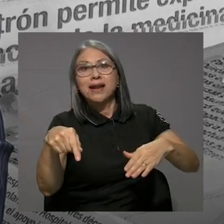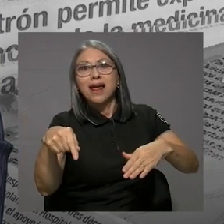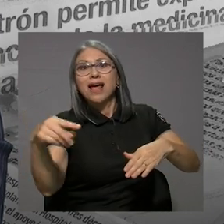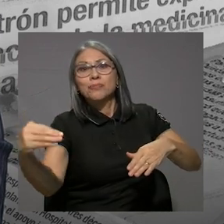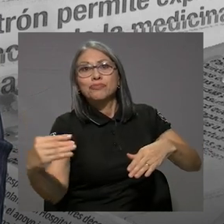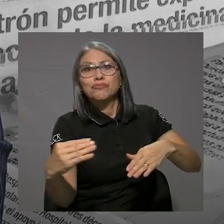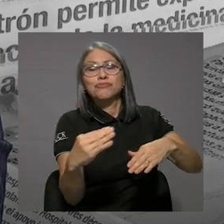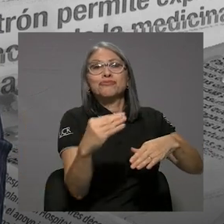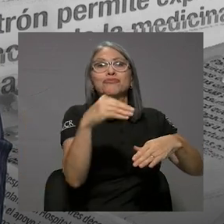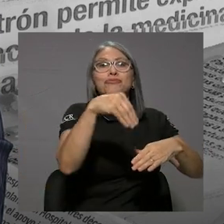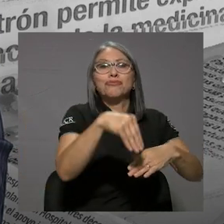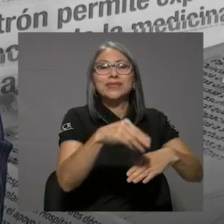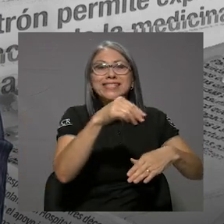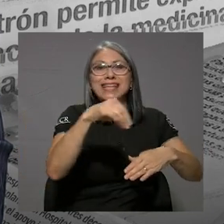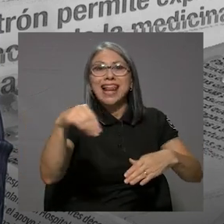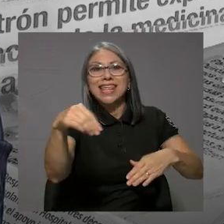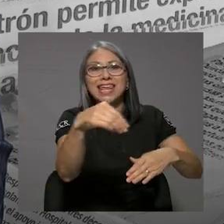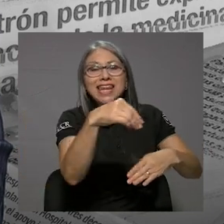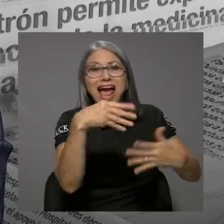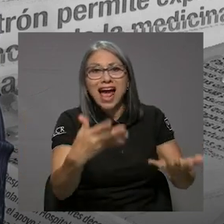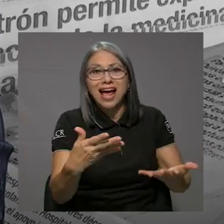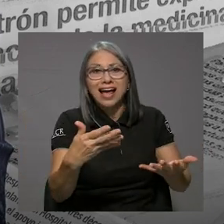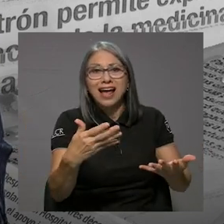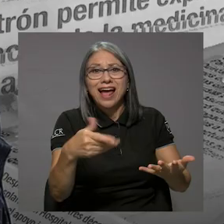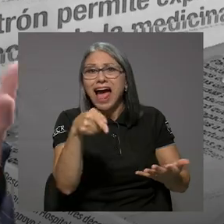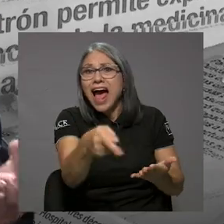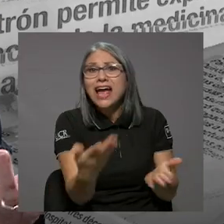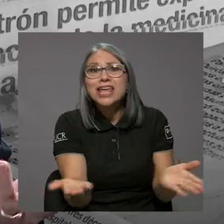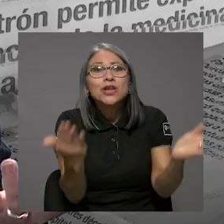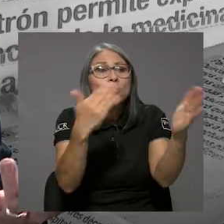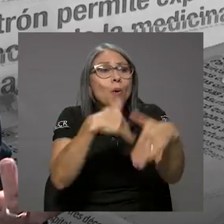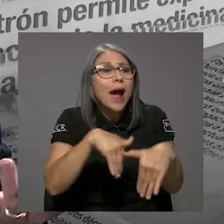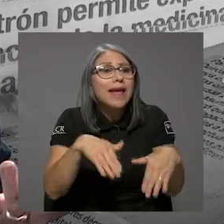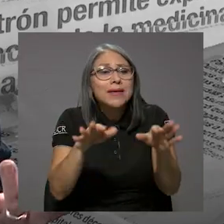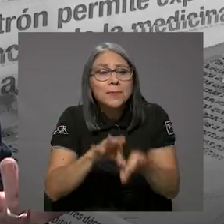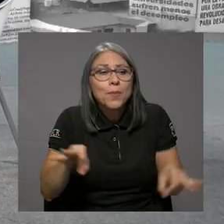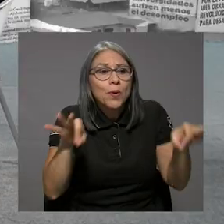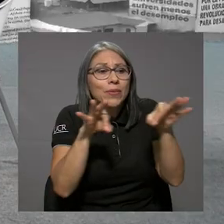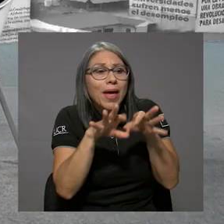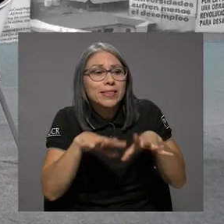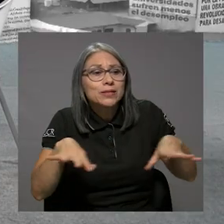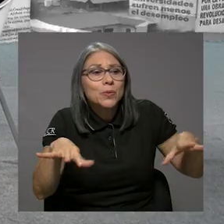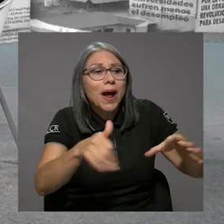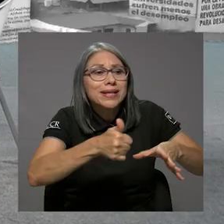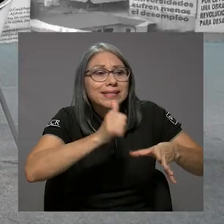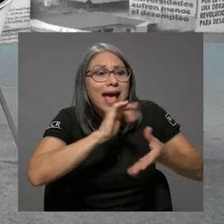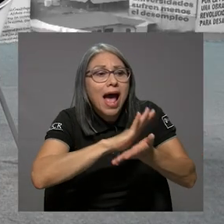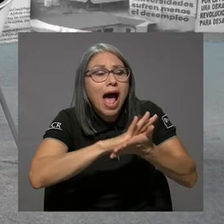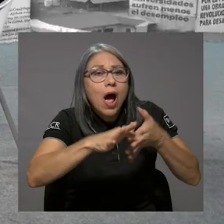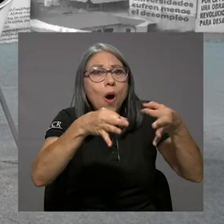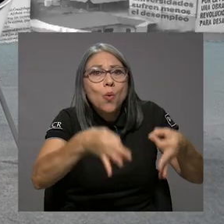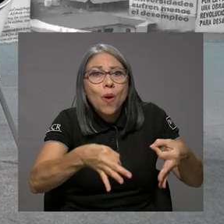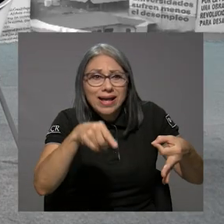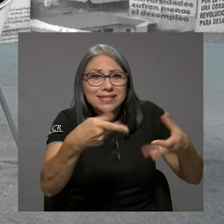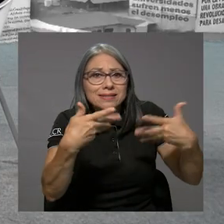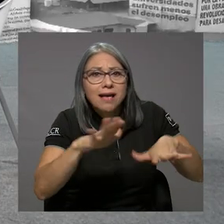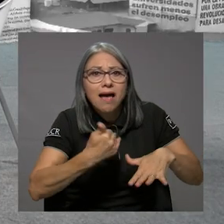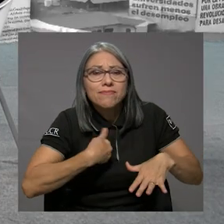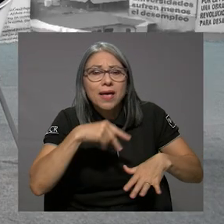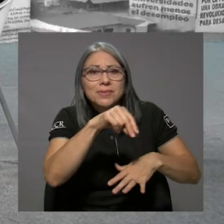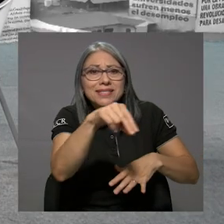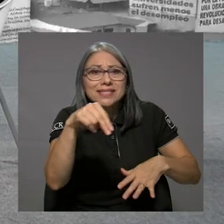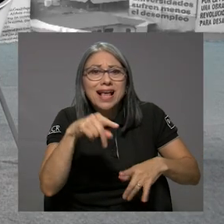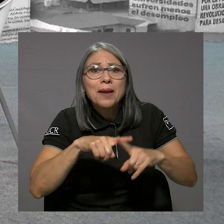intrusión salina. En los pequeñitos, pues no son, ahí no hay acuíferos importantes. Entonces, veme aquí